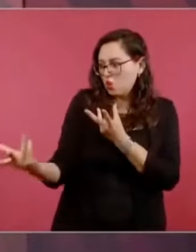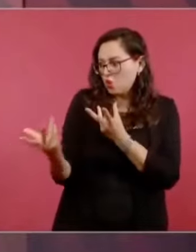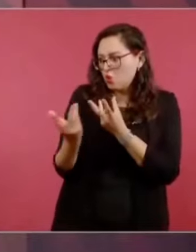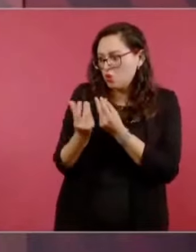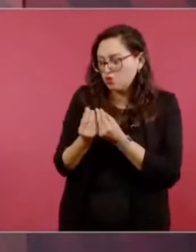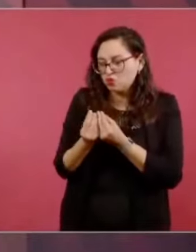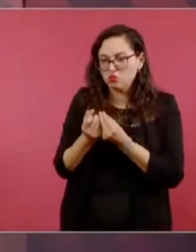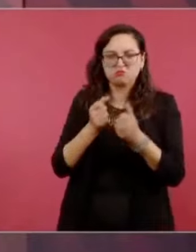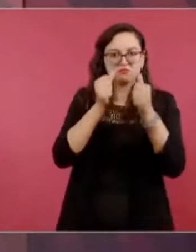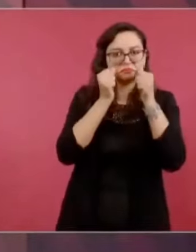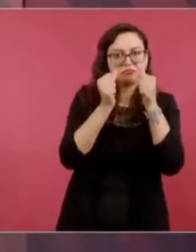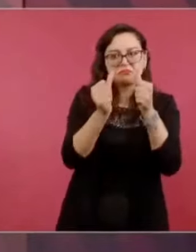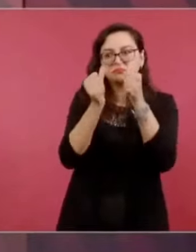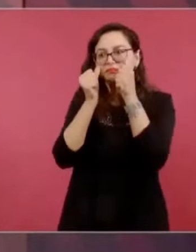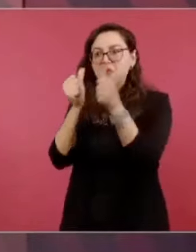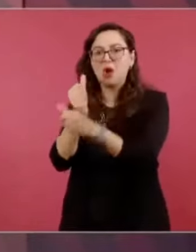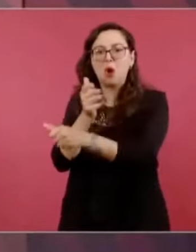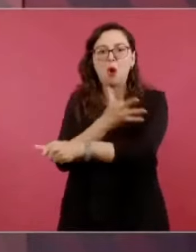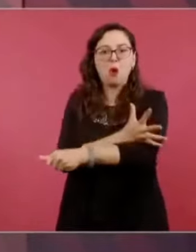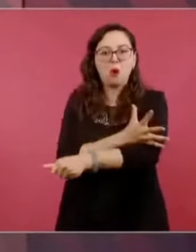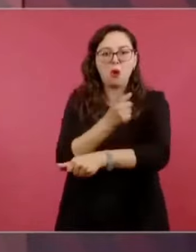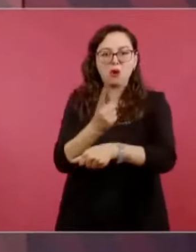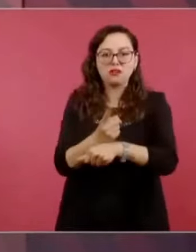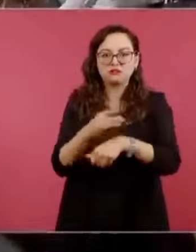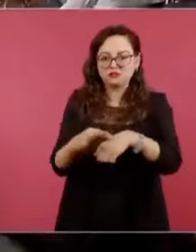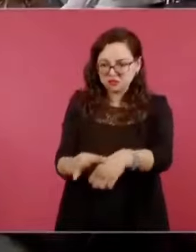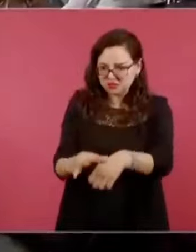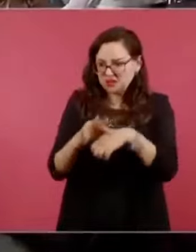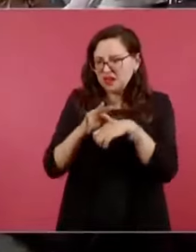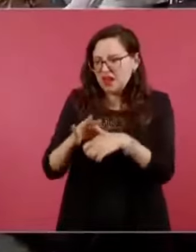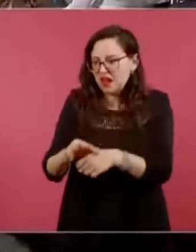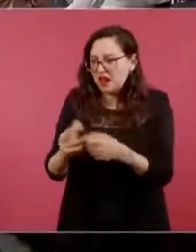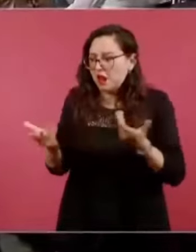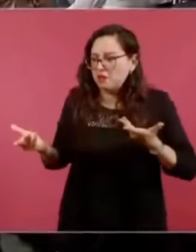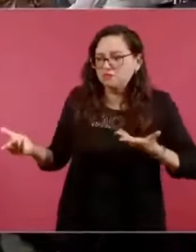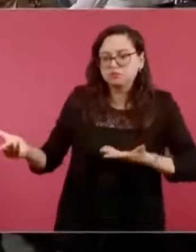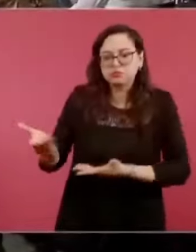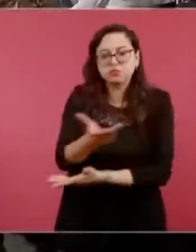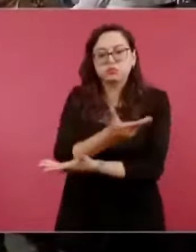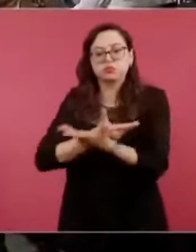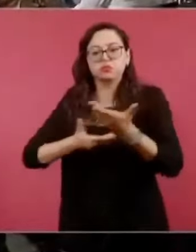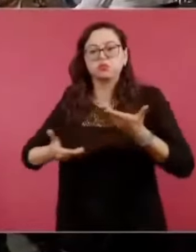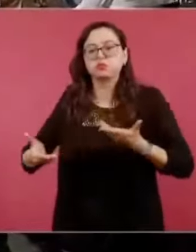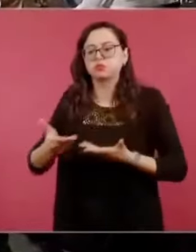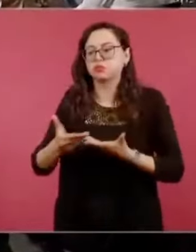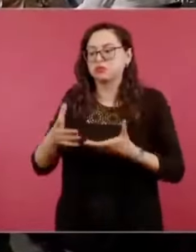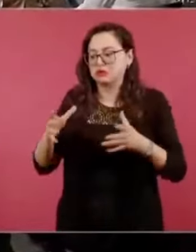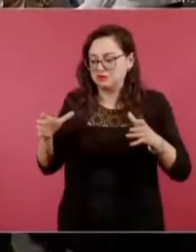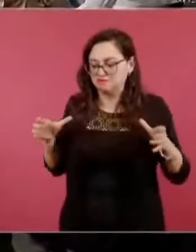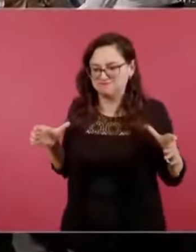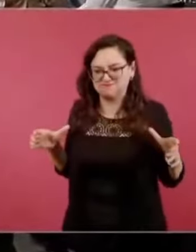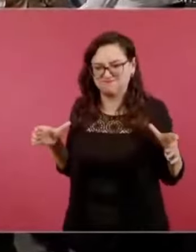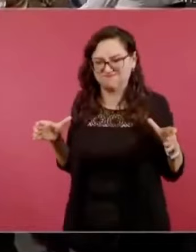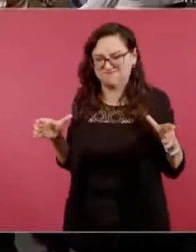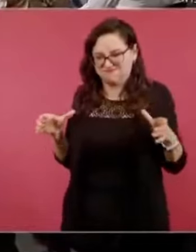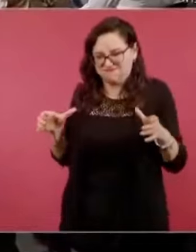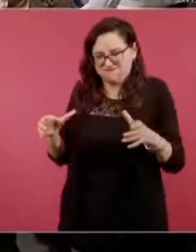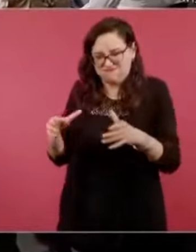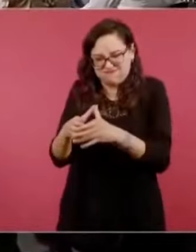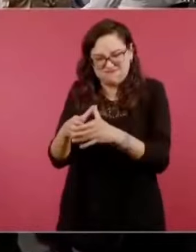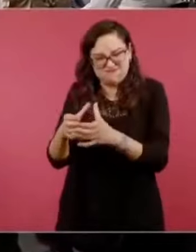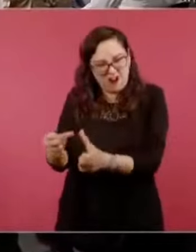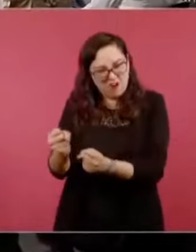con los grupos sociales más desprotegidos produjo la adhesión de las mayorías